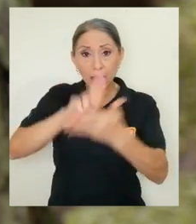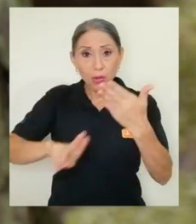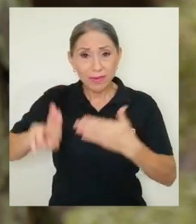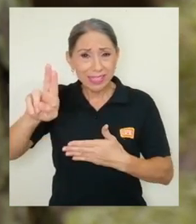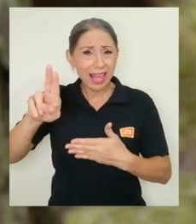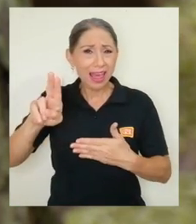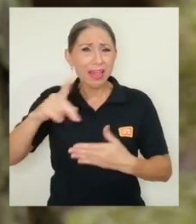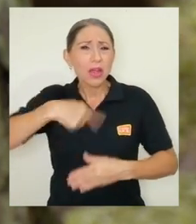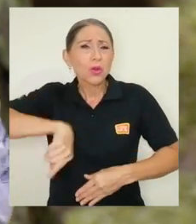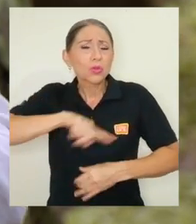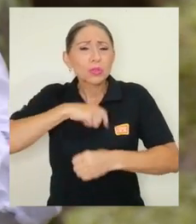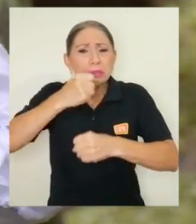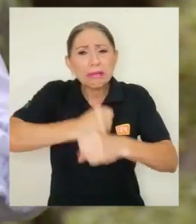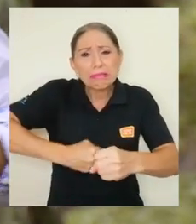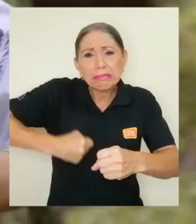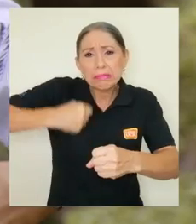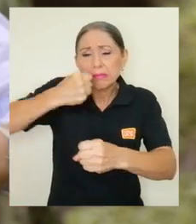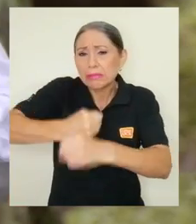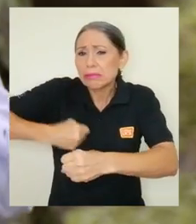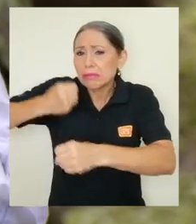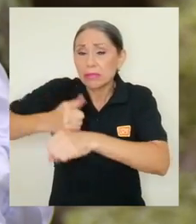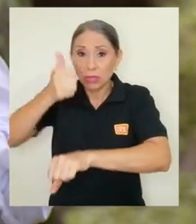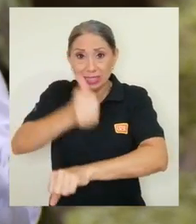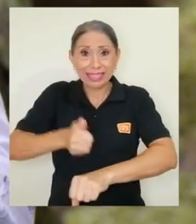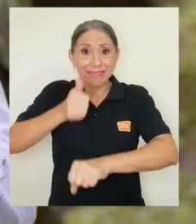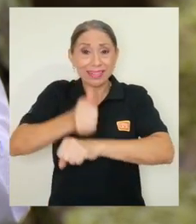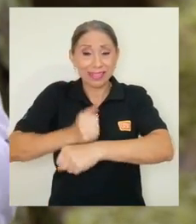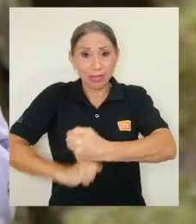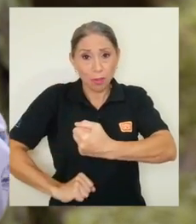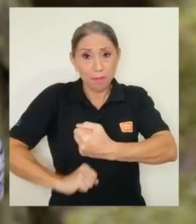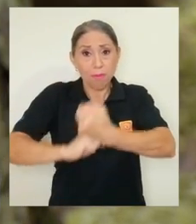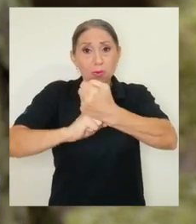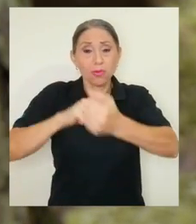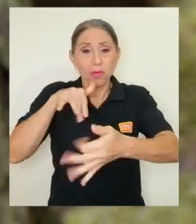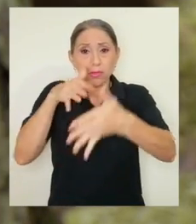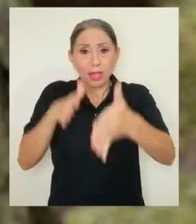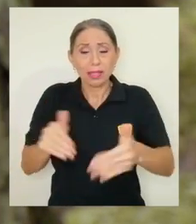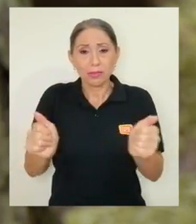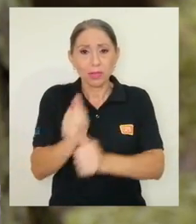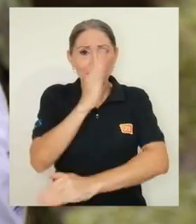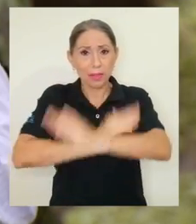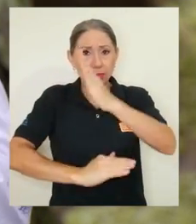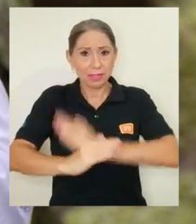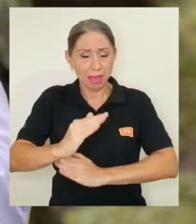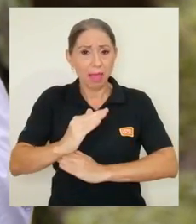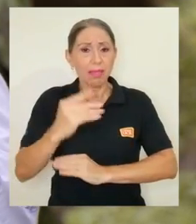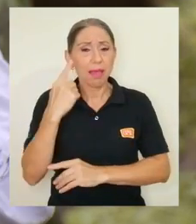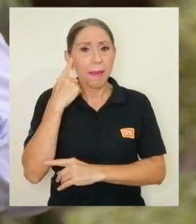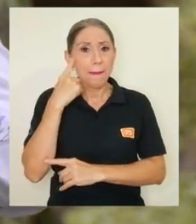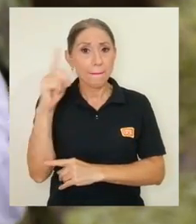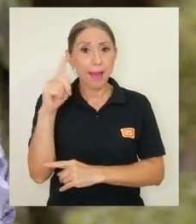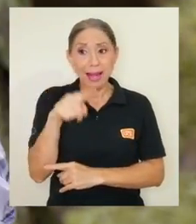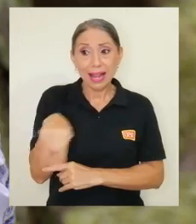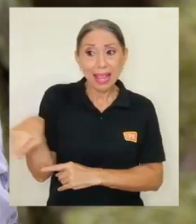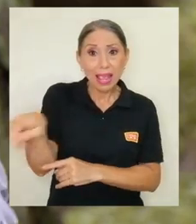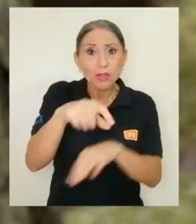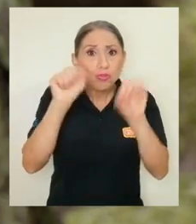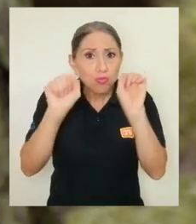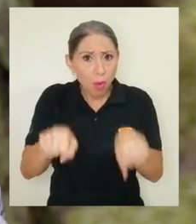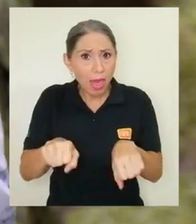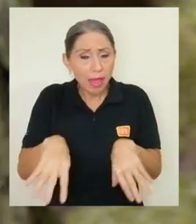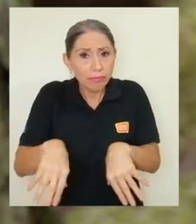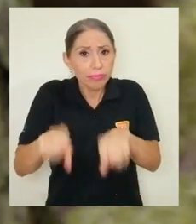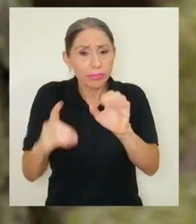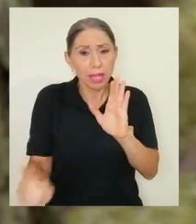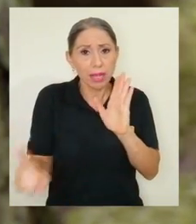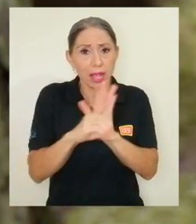trabajando por décadas en instaurando todo un sistema de apoyo a los estudiantes con discapacidad para que puedan tener